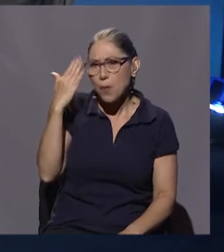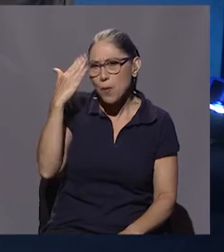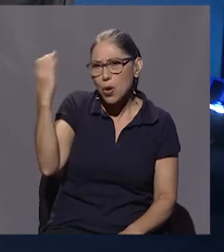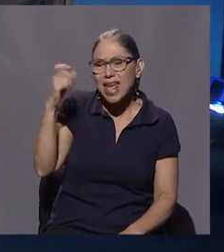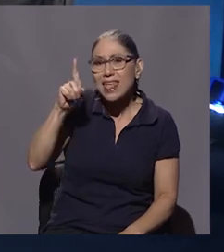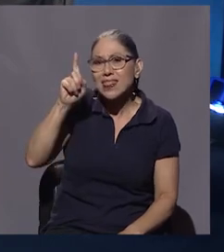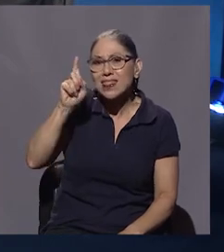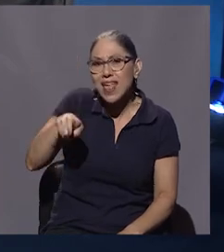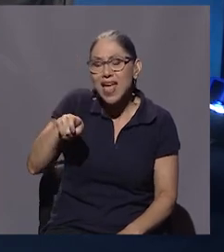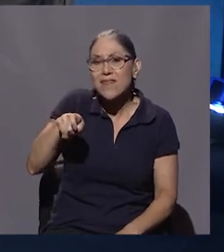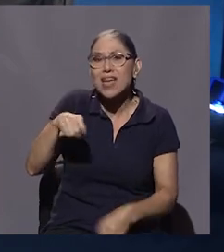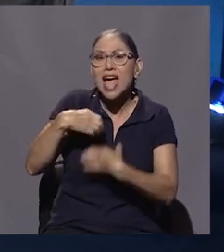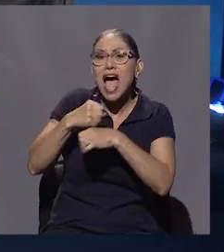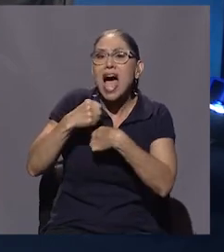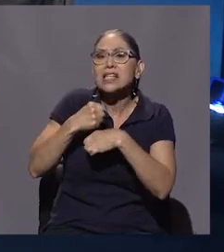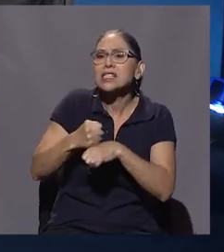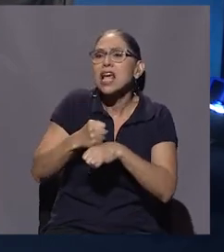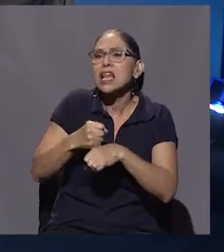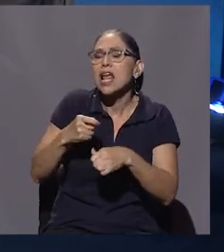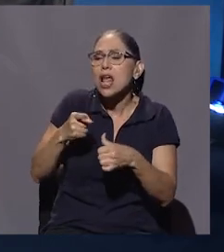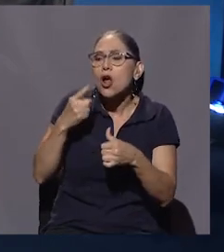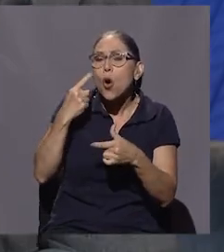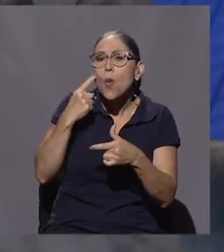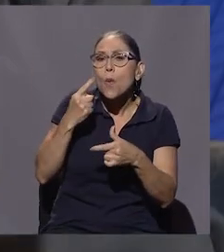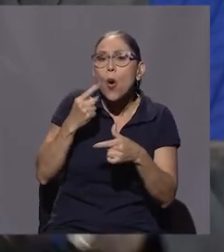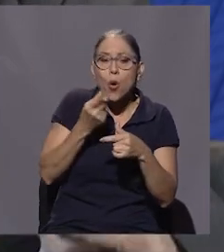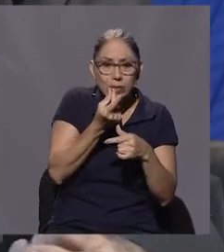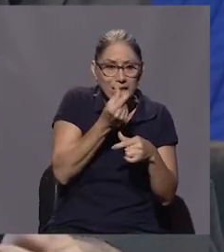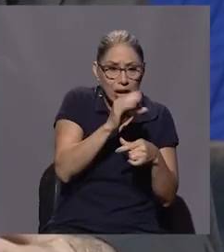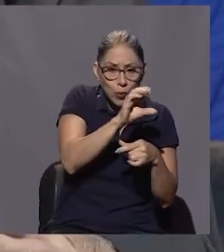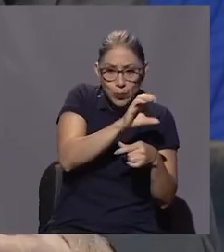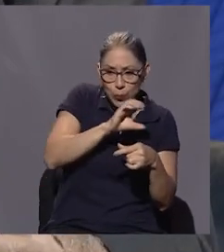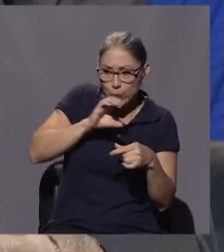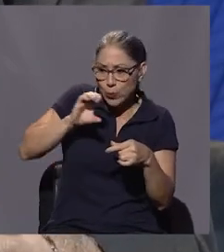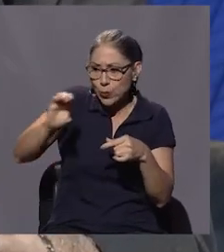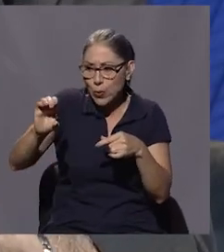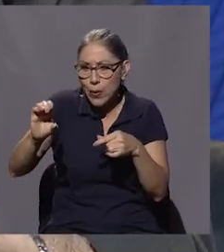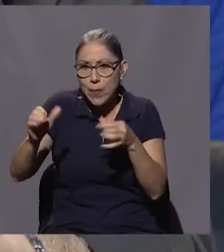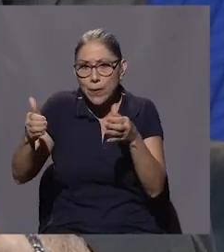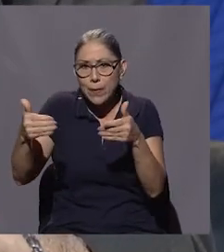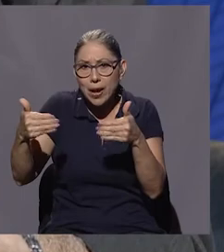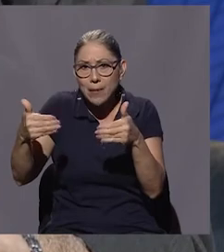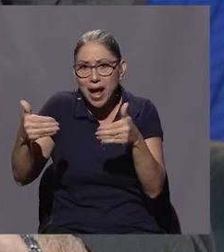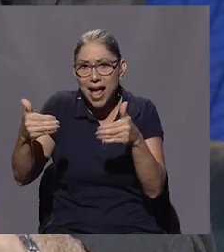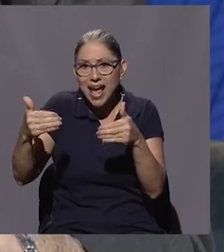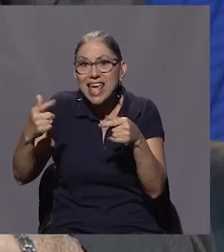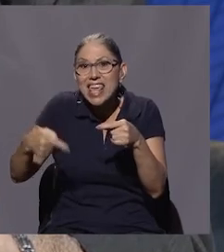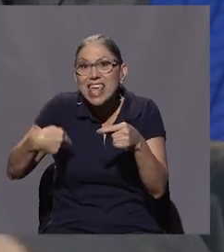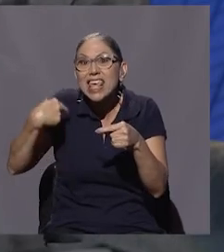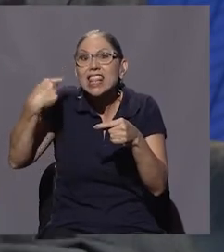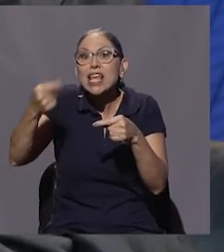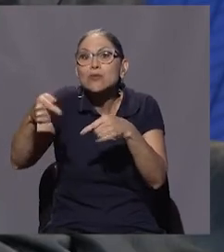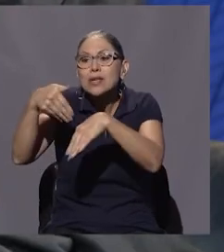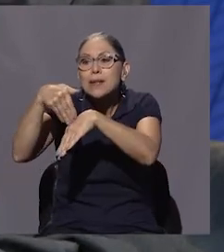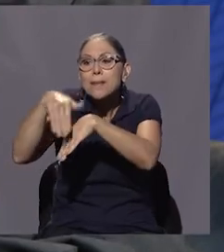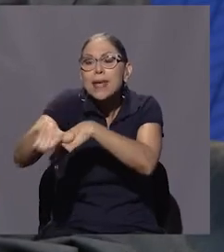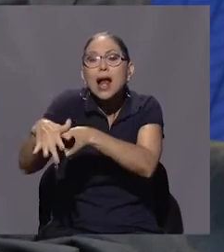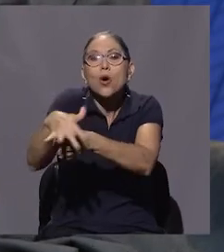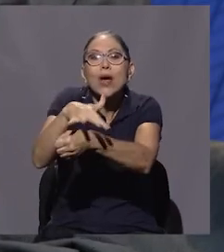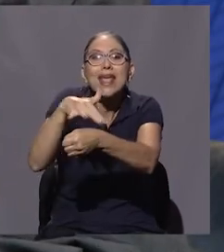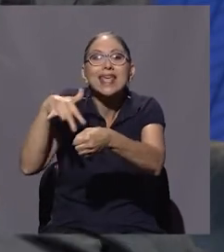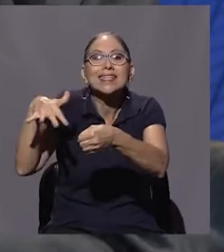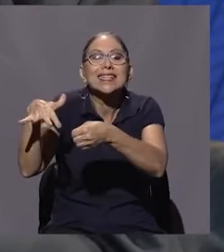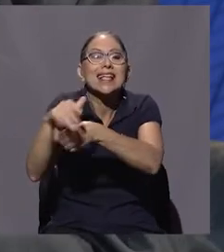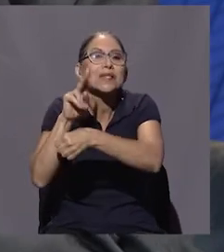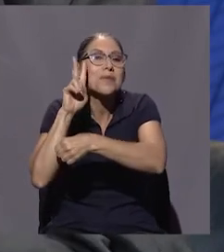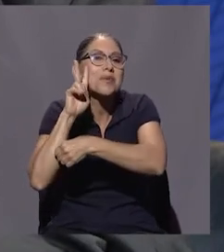¿por qué hay que hacer un bypass en Panamá para mandar los dineros a las Islas Vírgenes?